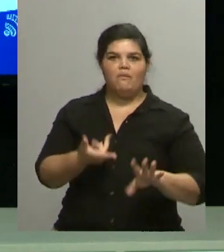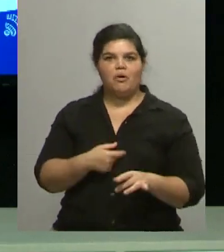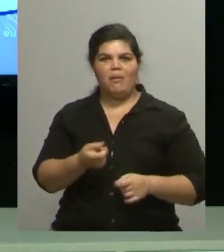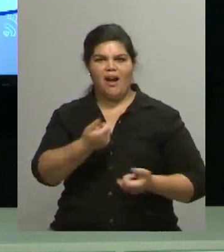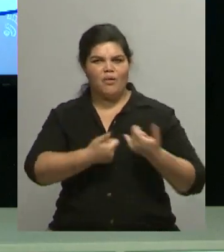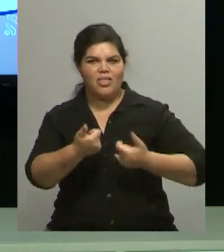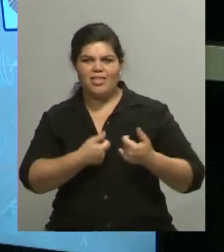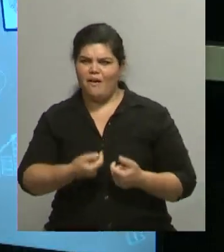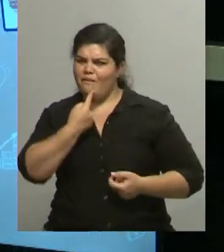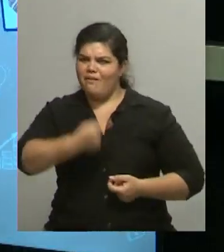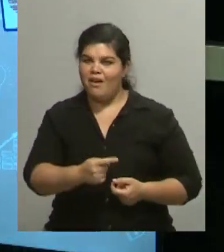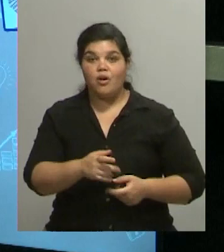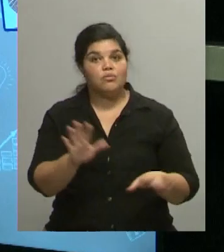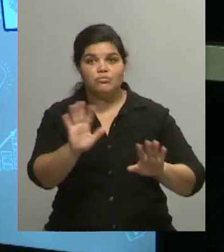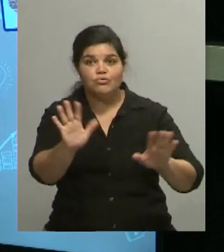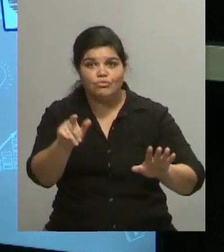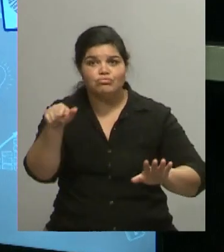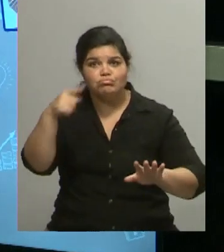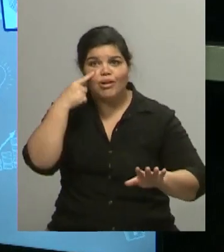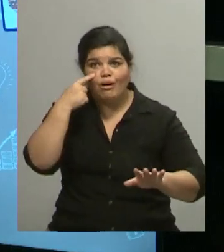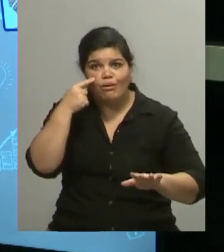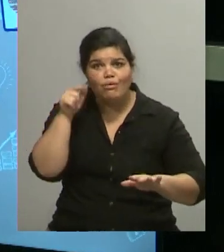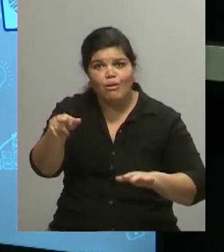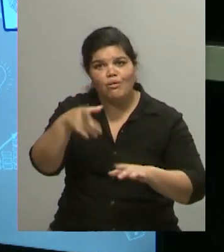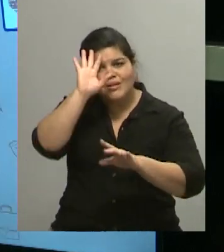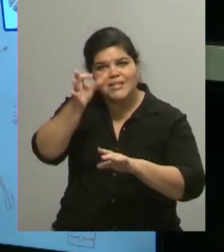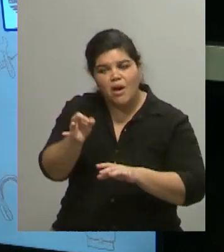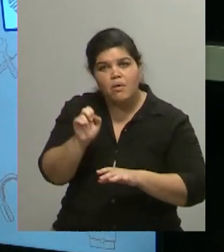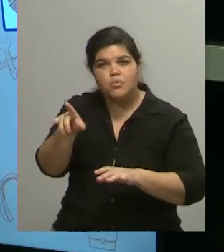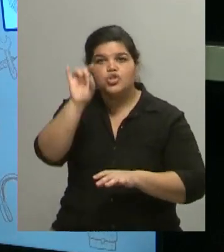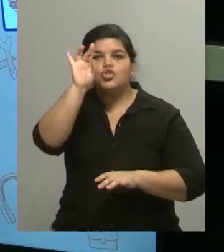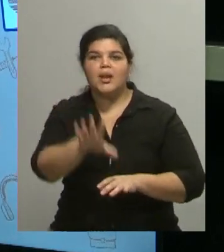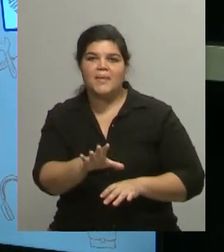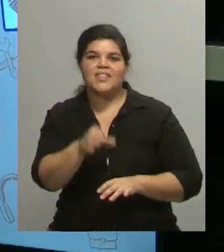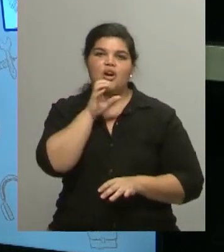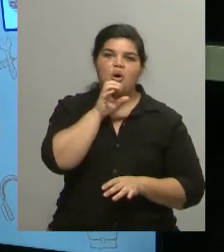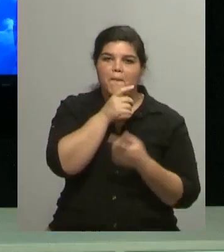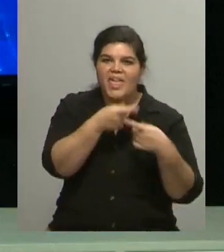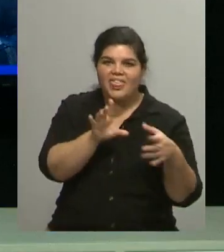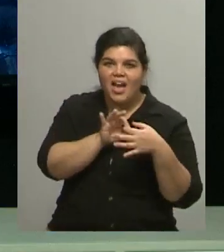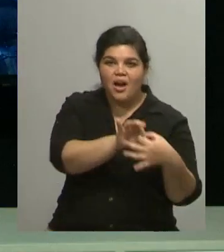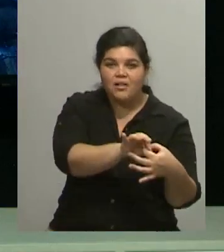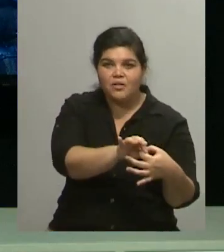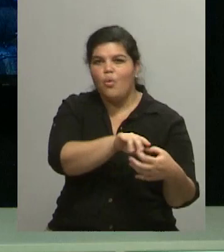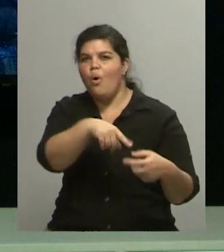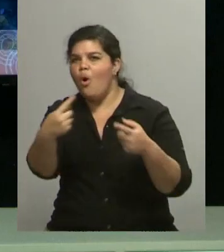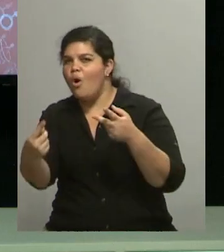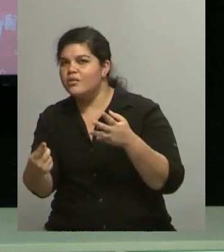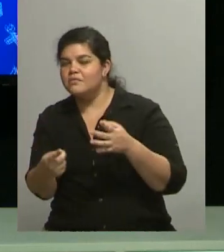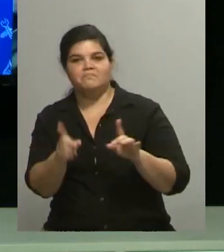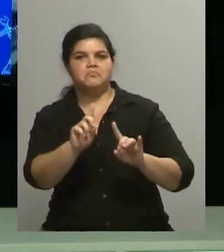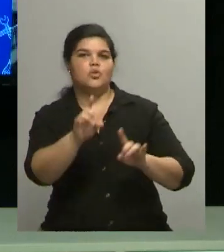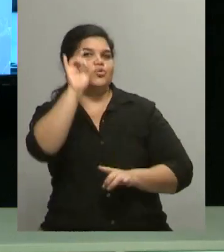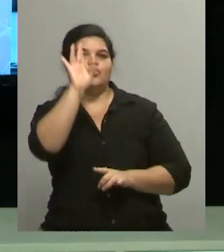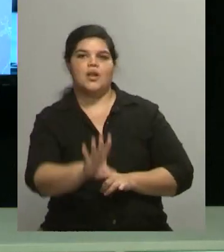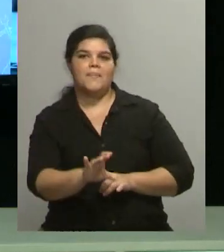porque yo si te conozco y sé que haces un montón de cosas, digo, por eso digo, ¿es solo comedia musical o haces también...? Es solo comedia musical en Aula, pero siempre